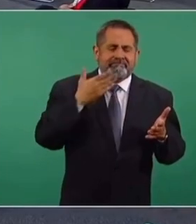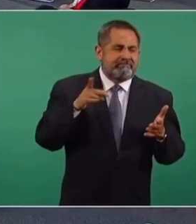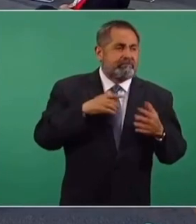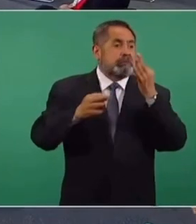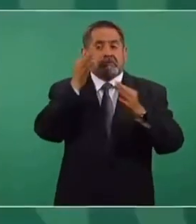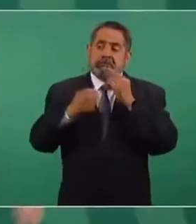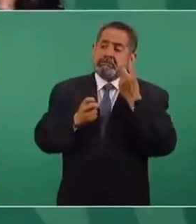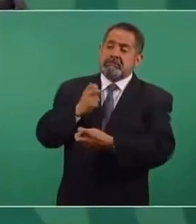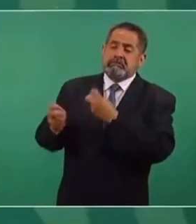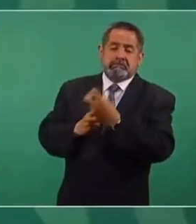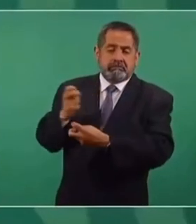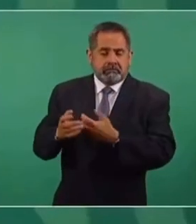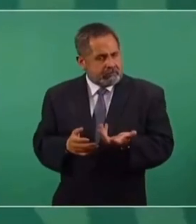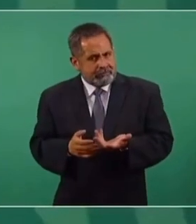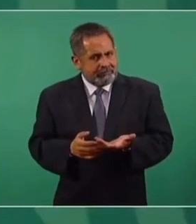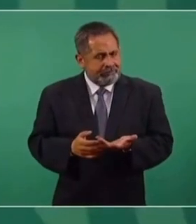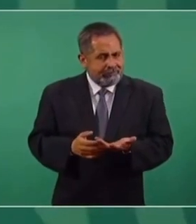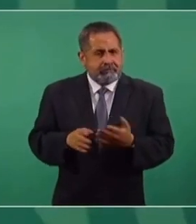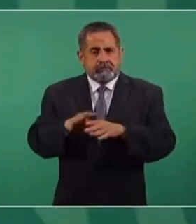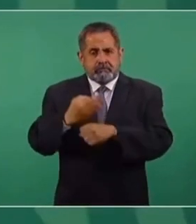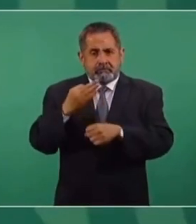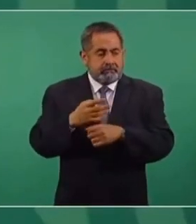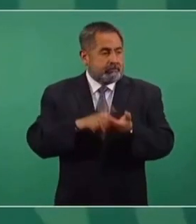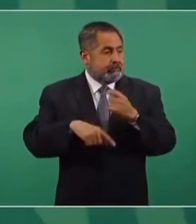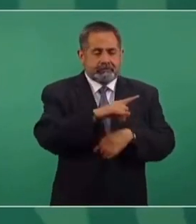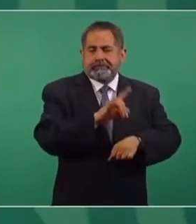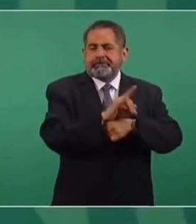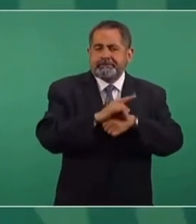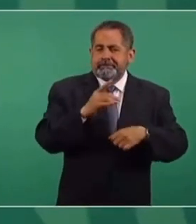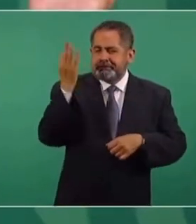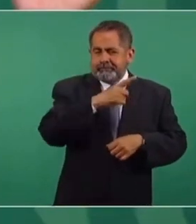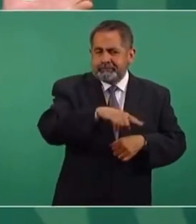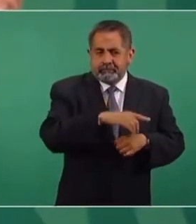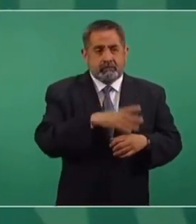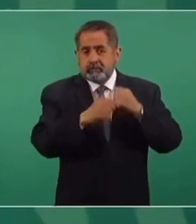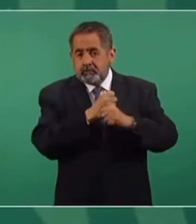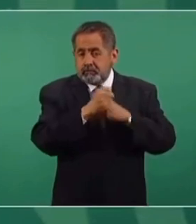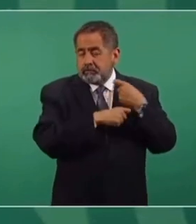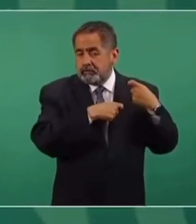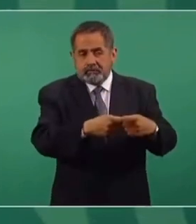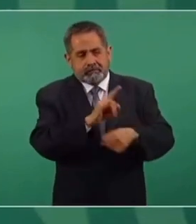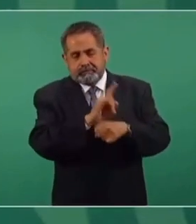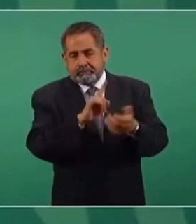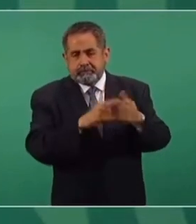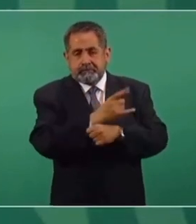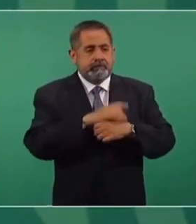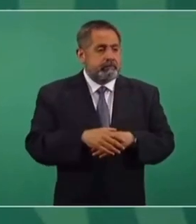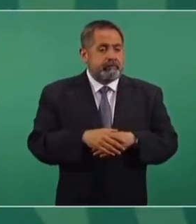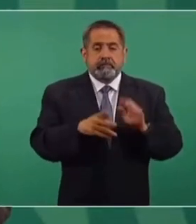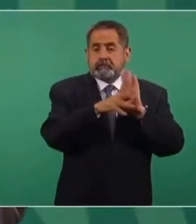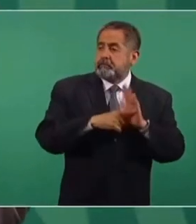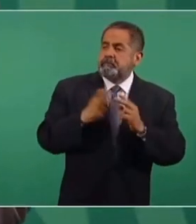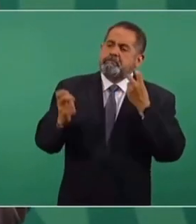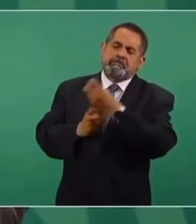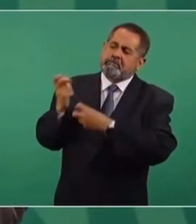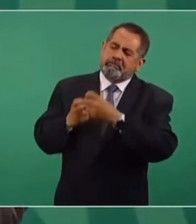en esta República simulada, que predominó durante mucho tiempo, y los acaban,